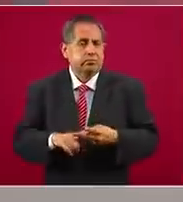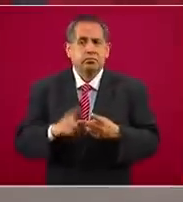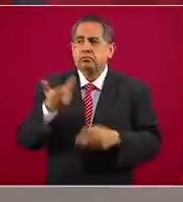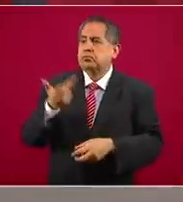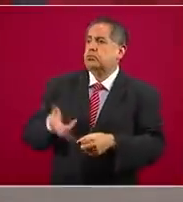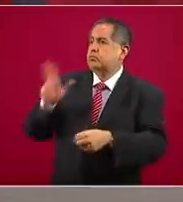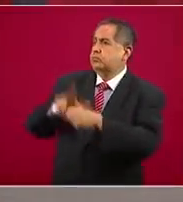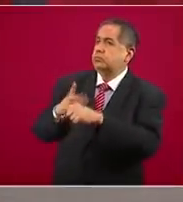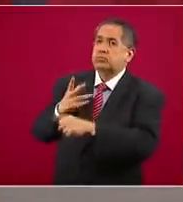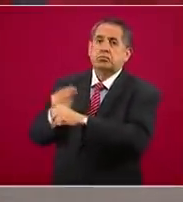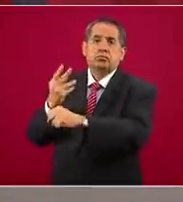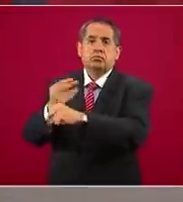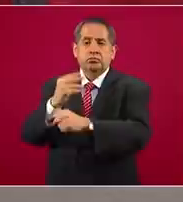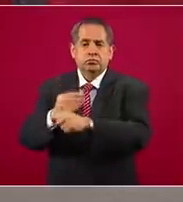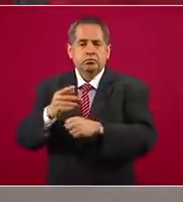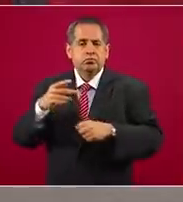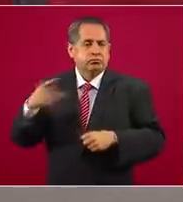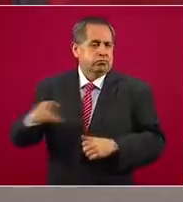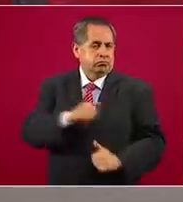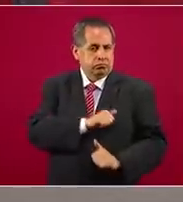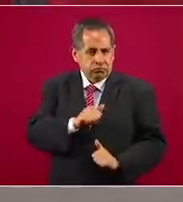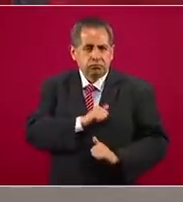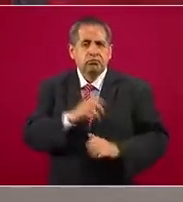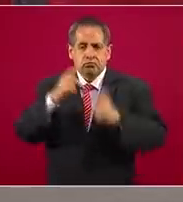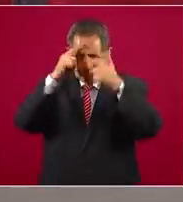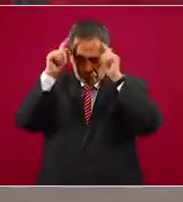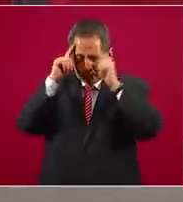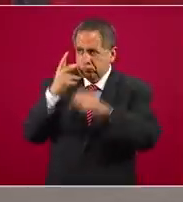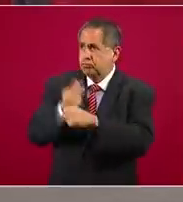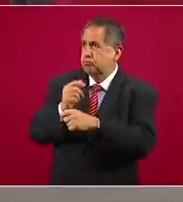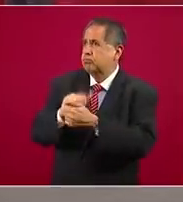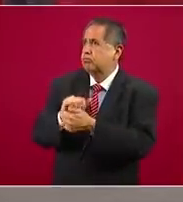militares y navales para atender COVID,